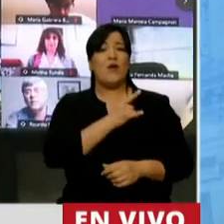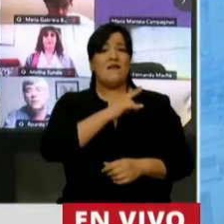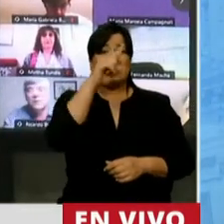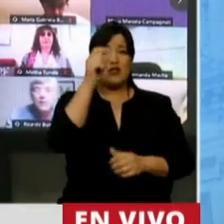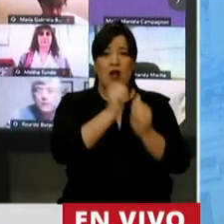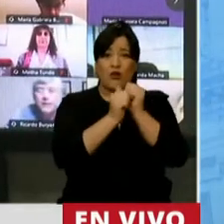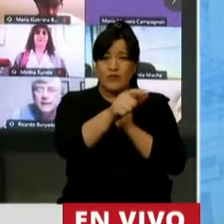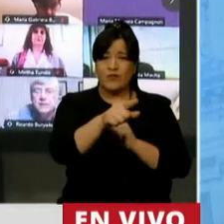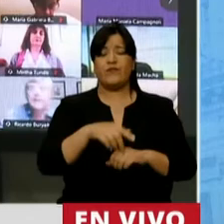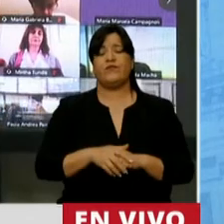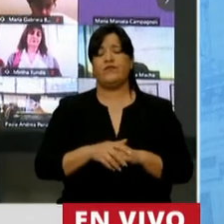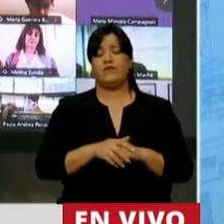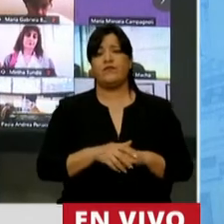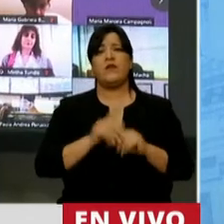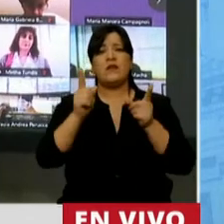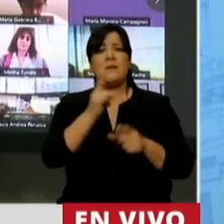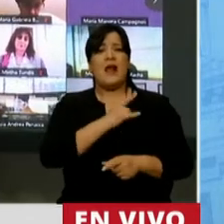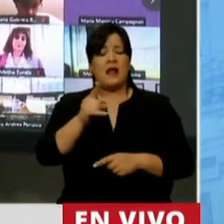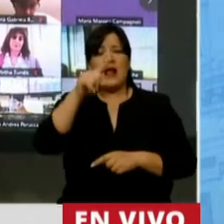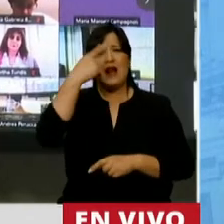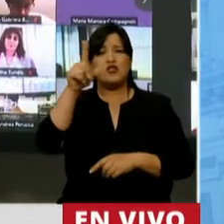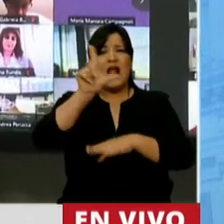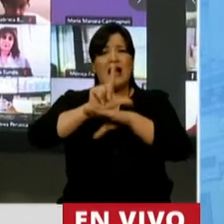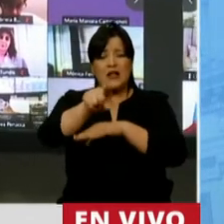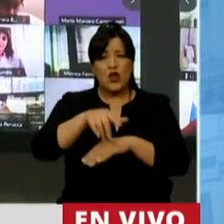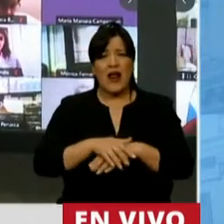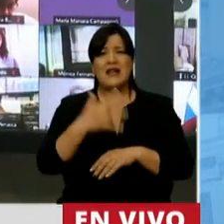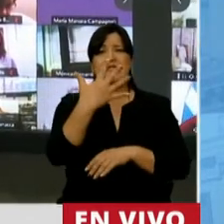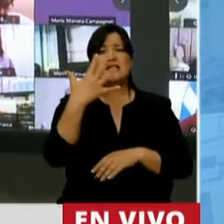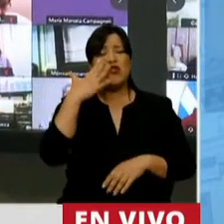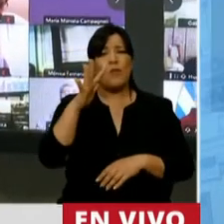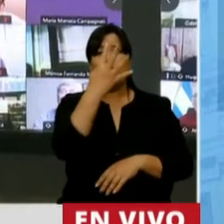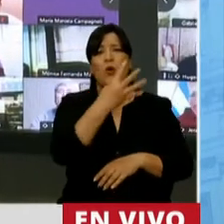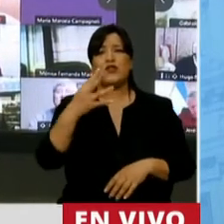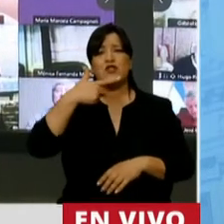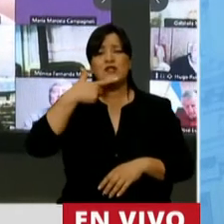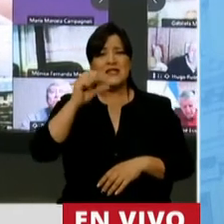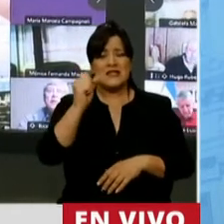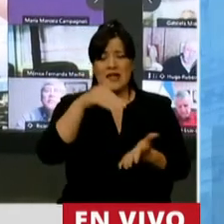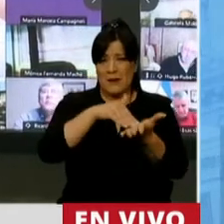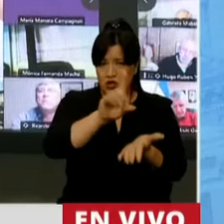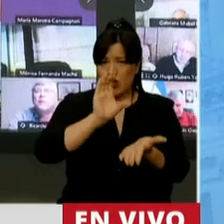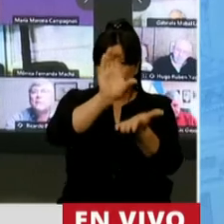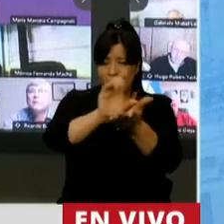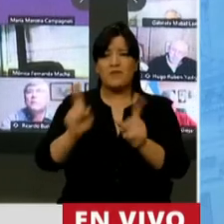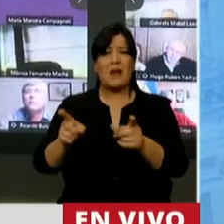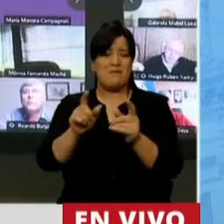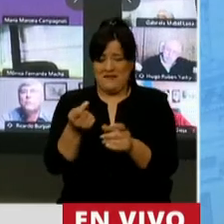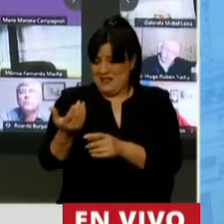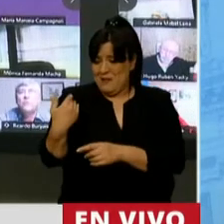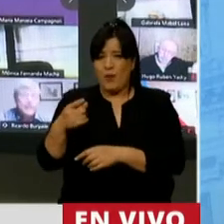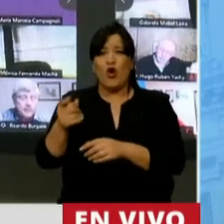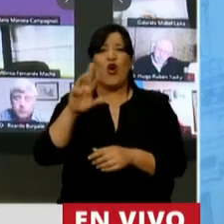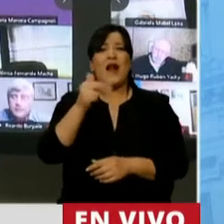.742.000 pesos. La Universidad Nacional del Litoral, 5.417 millones. La Joven Universidad de